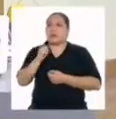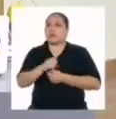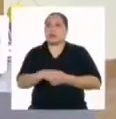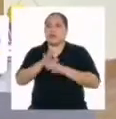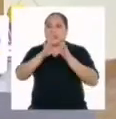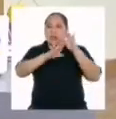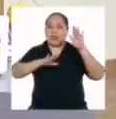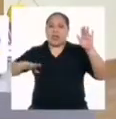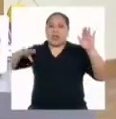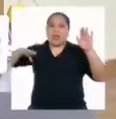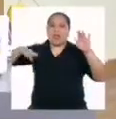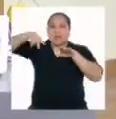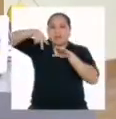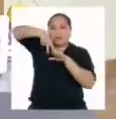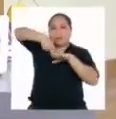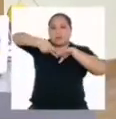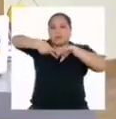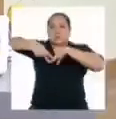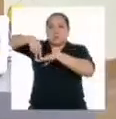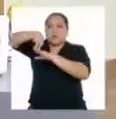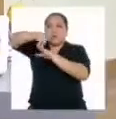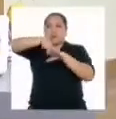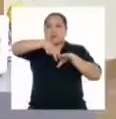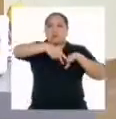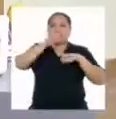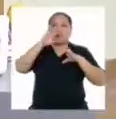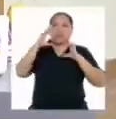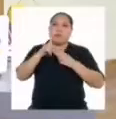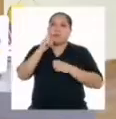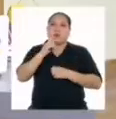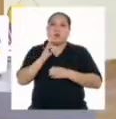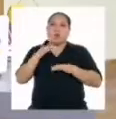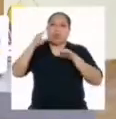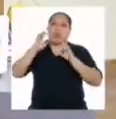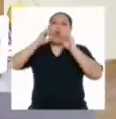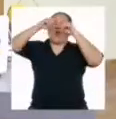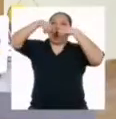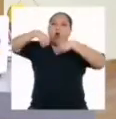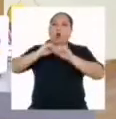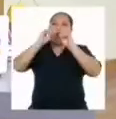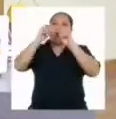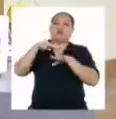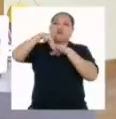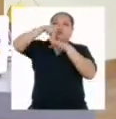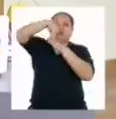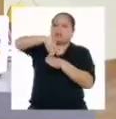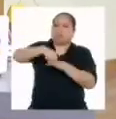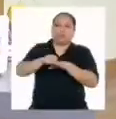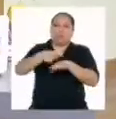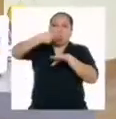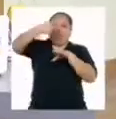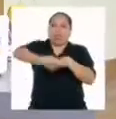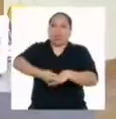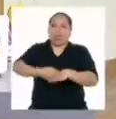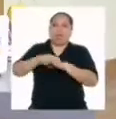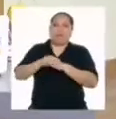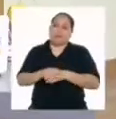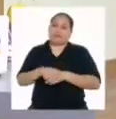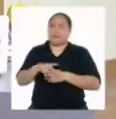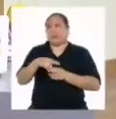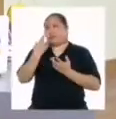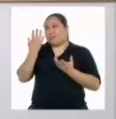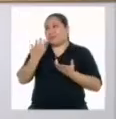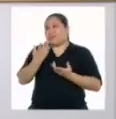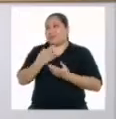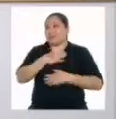de tablista. Me metí a clases y no me pude parar en ni una sola ola. Pero al menos lo experimenté y aprendí a querer y